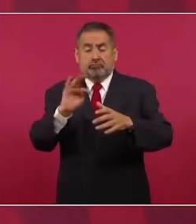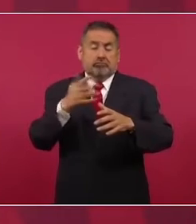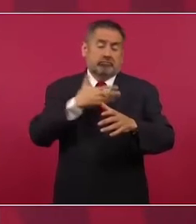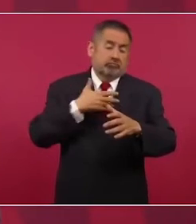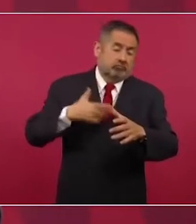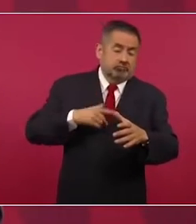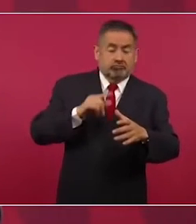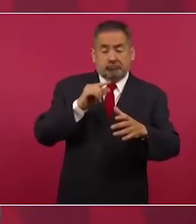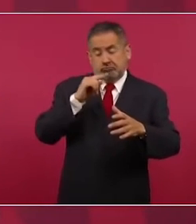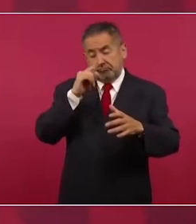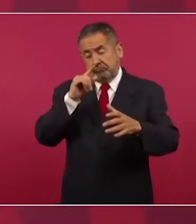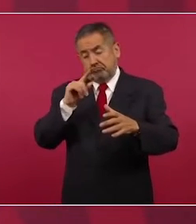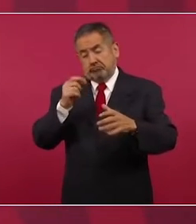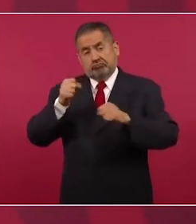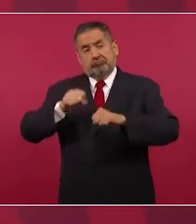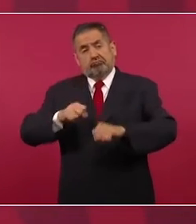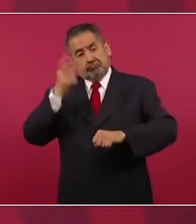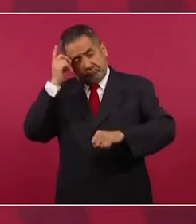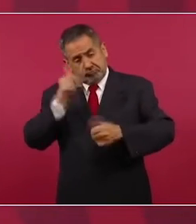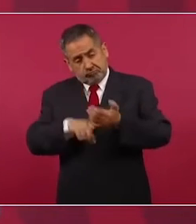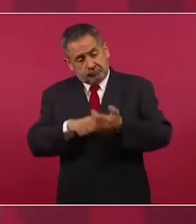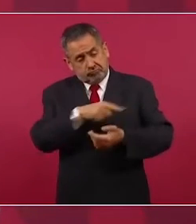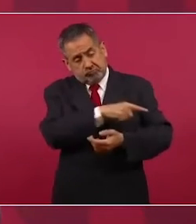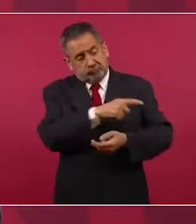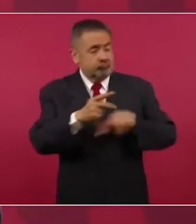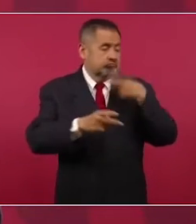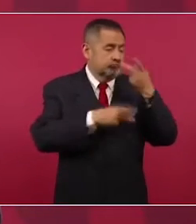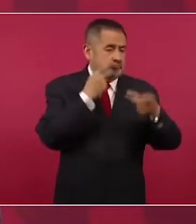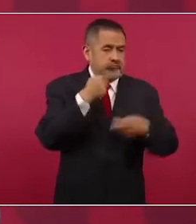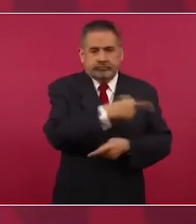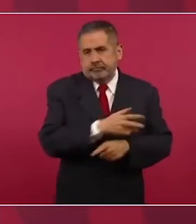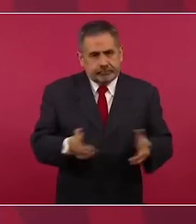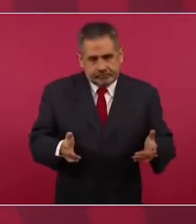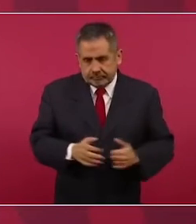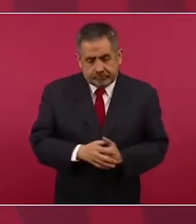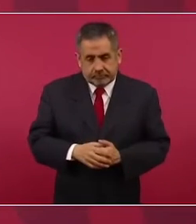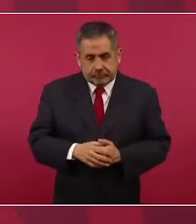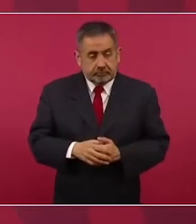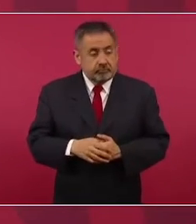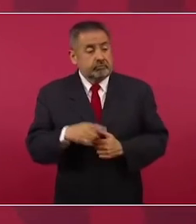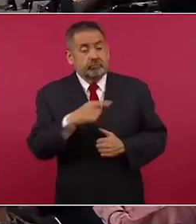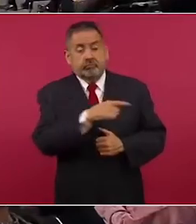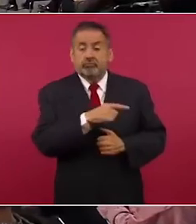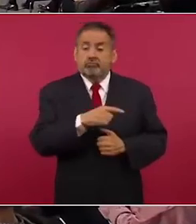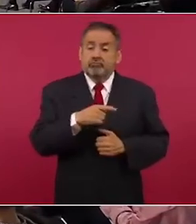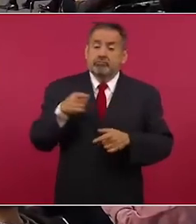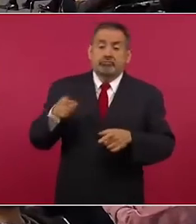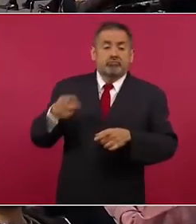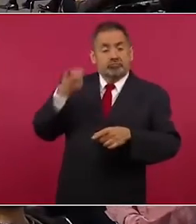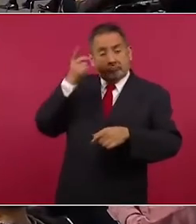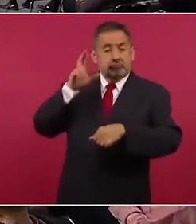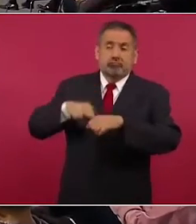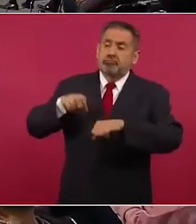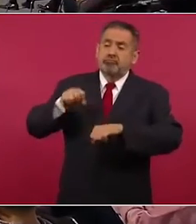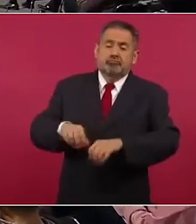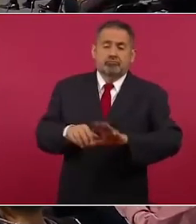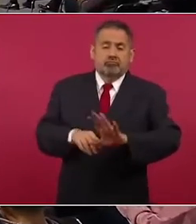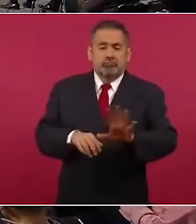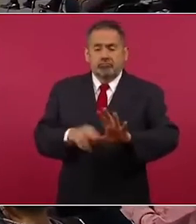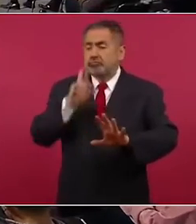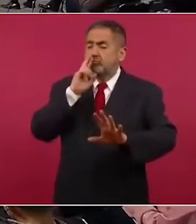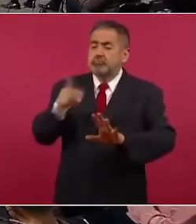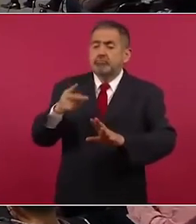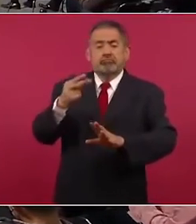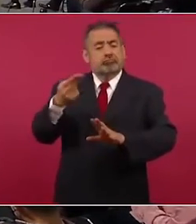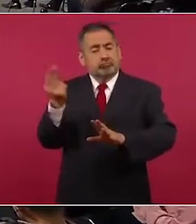con afanes dictatoriales, entonces